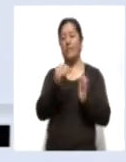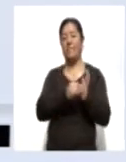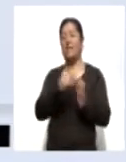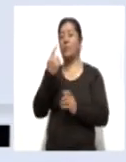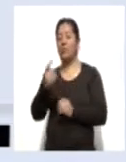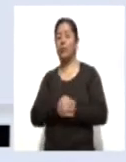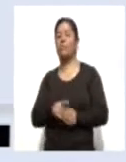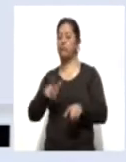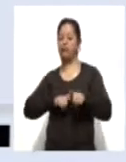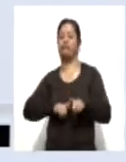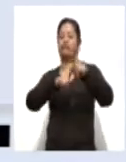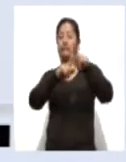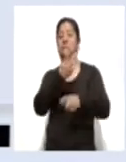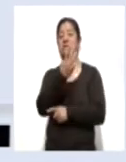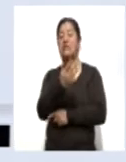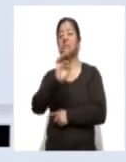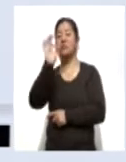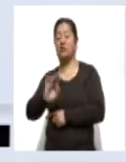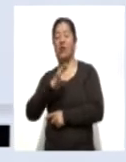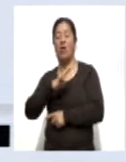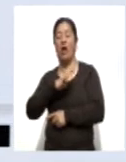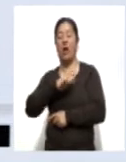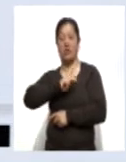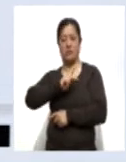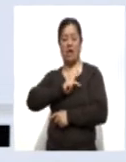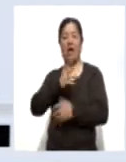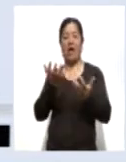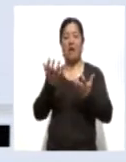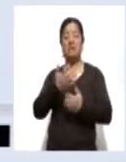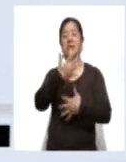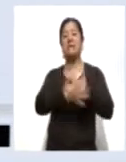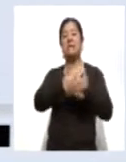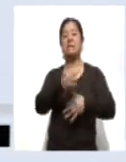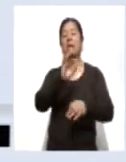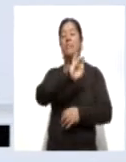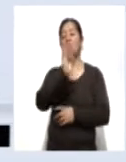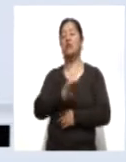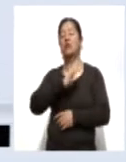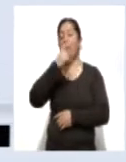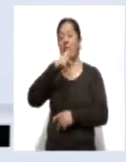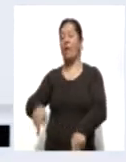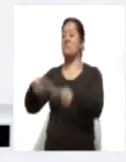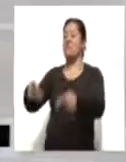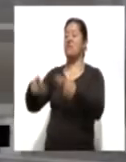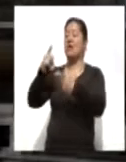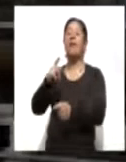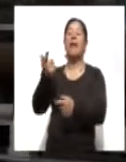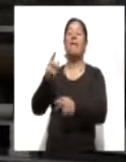Representamos el 3% de la producción de papel en México y más del 15% de la comercialización de los productos de higiene profesional.